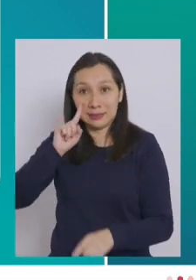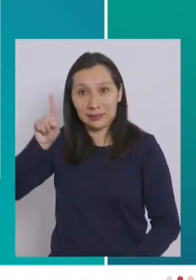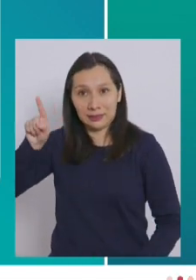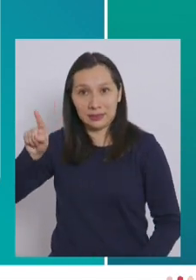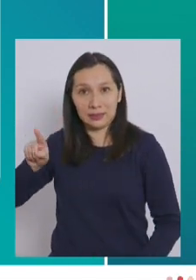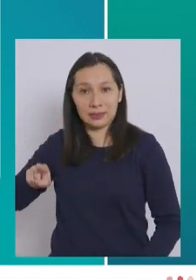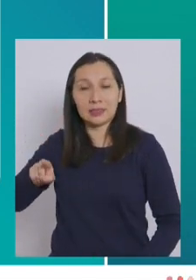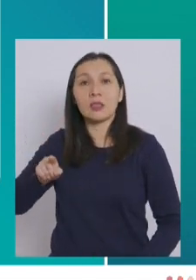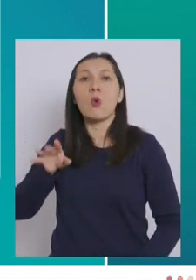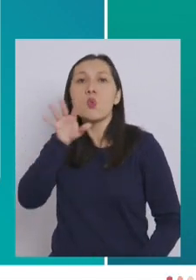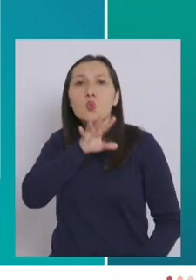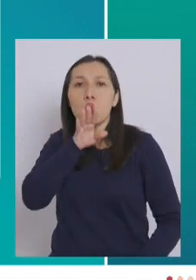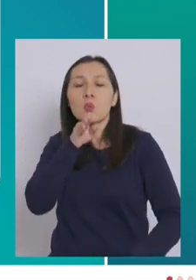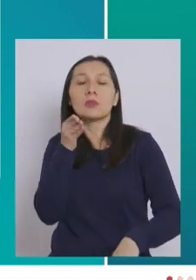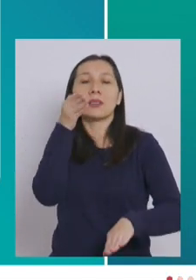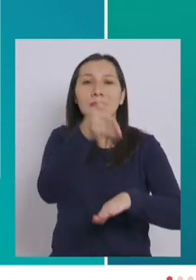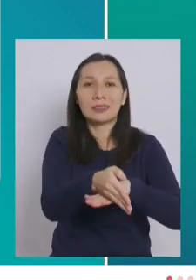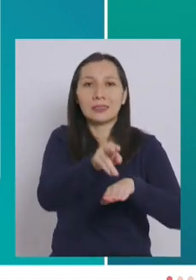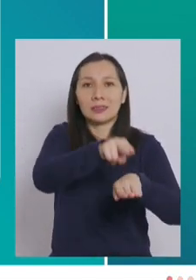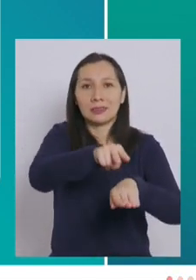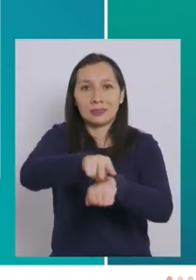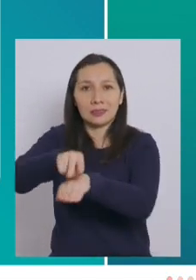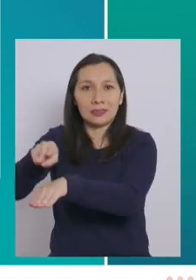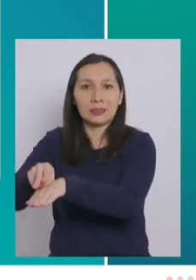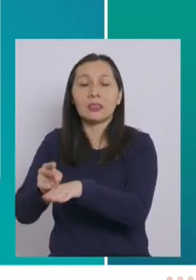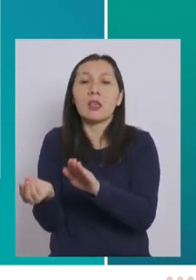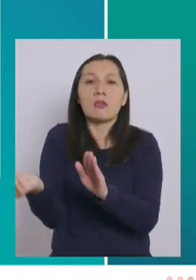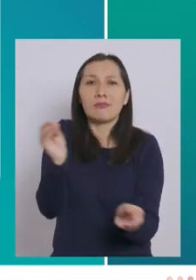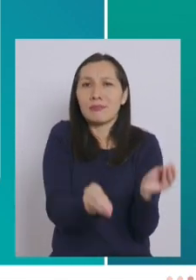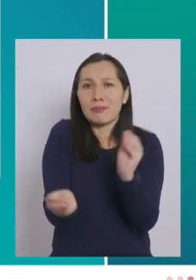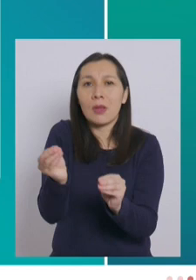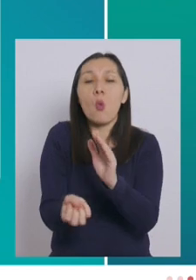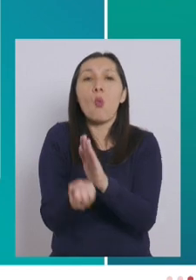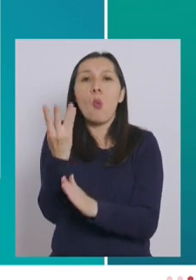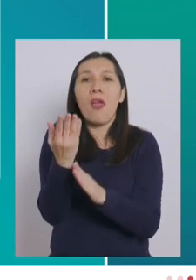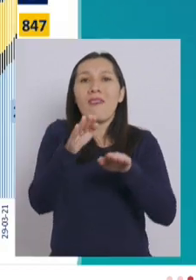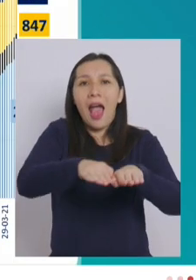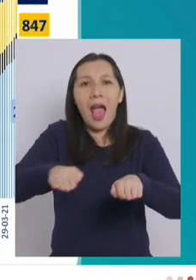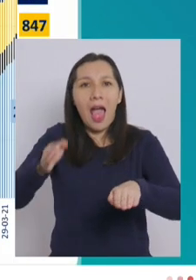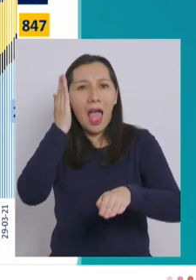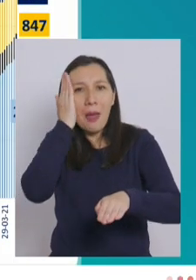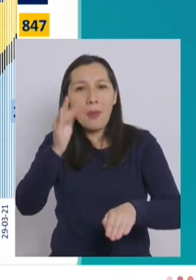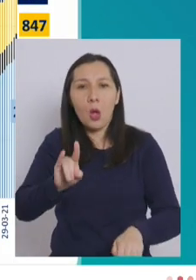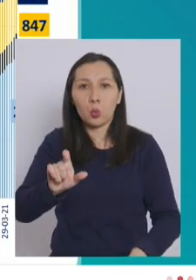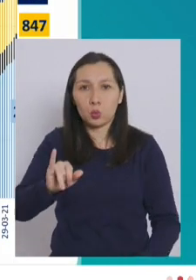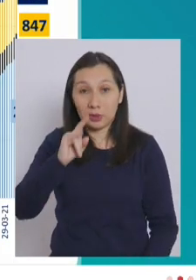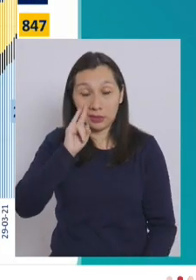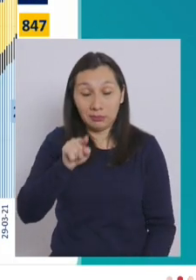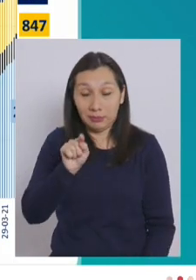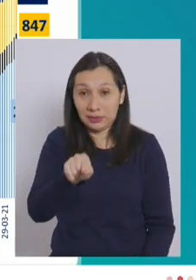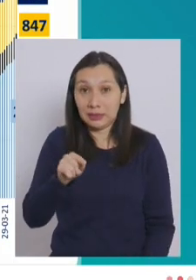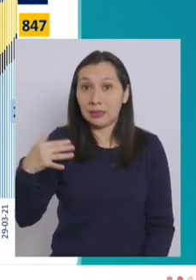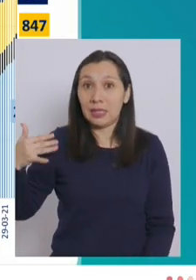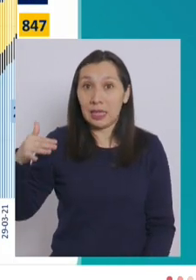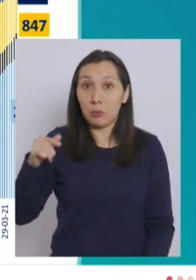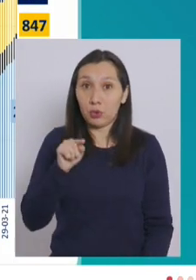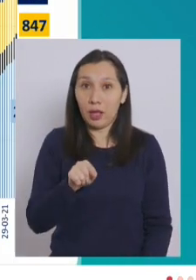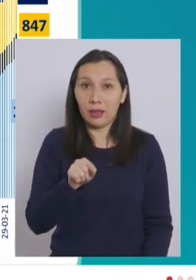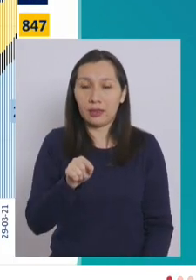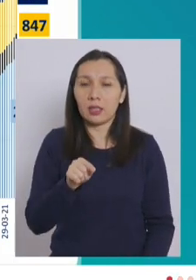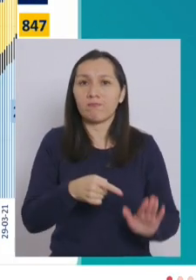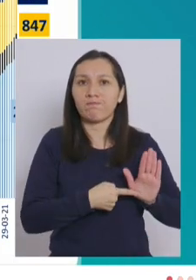de las camas y la creación de camas también durante este periodo. Aquí es muy importante